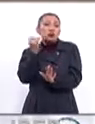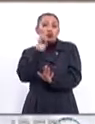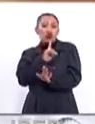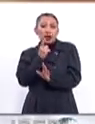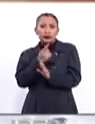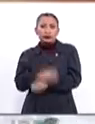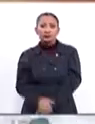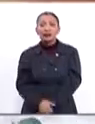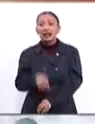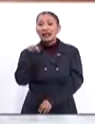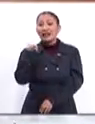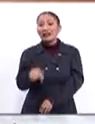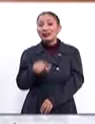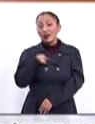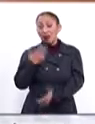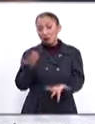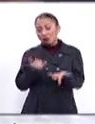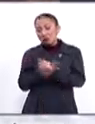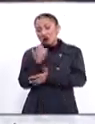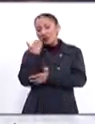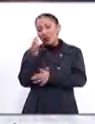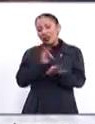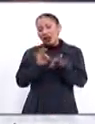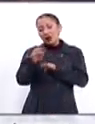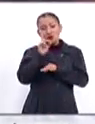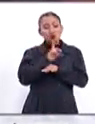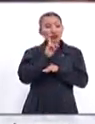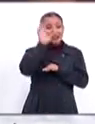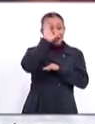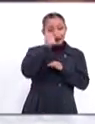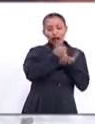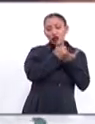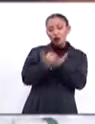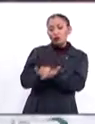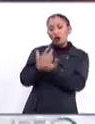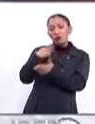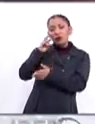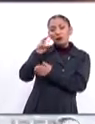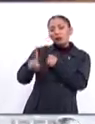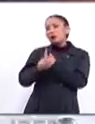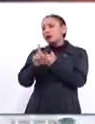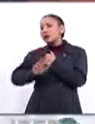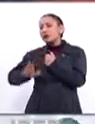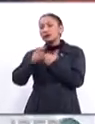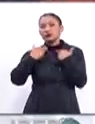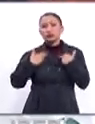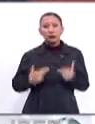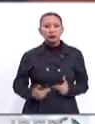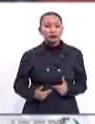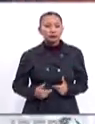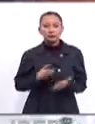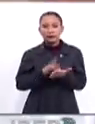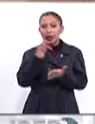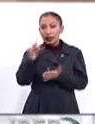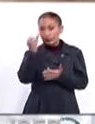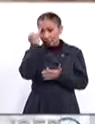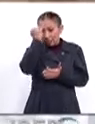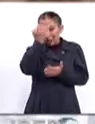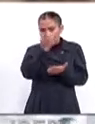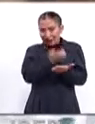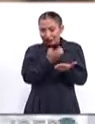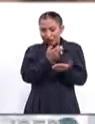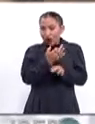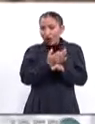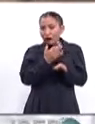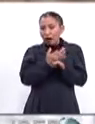y mujeres. Aquí apuestan por promover los trabajos de científicas que contribuyan a afrontar los desafíos en la humanidad. Gracias a la iniciativa,